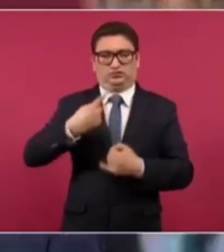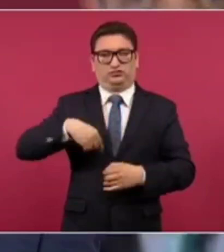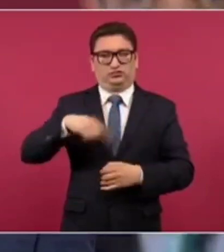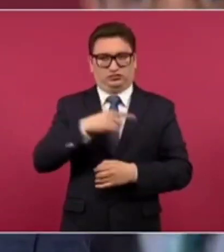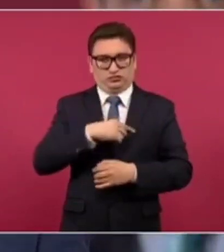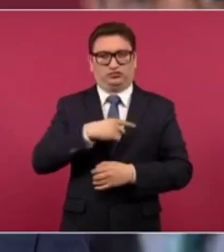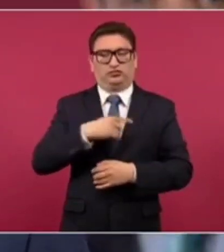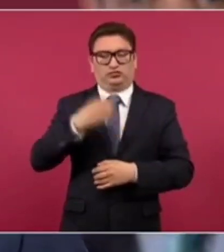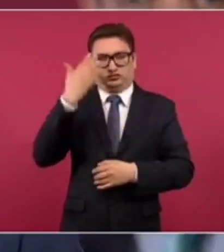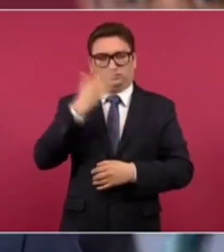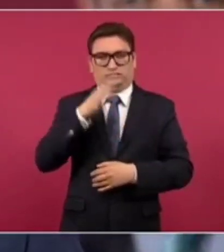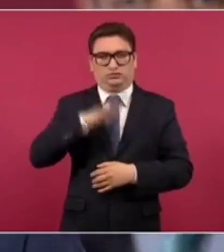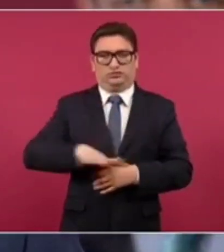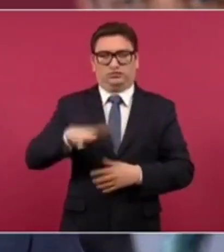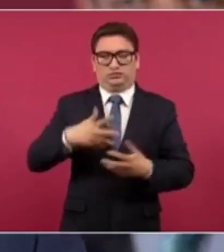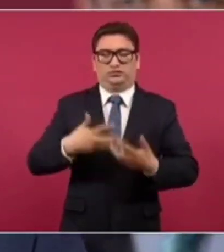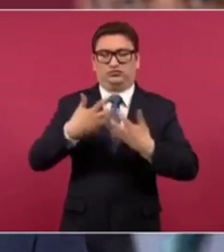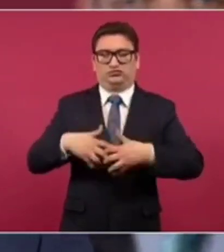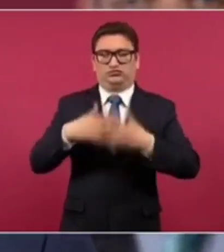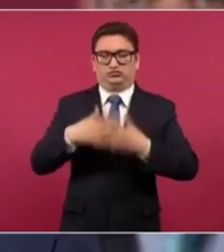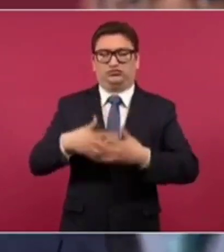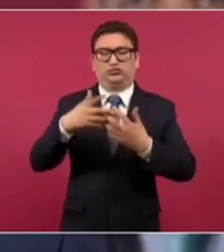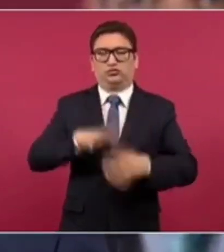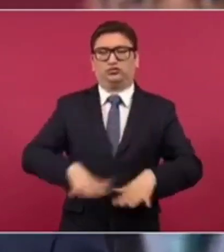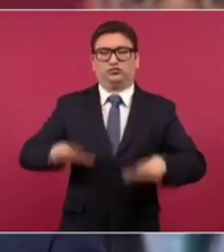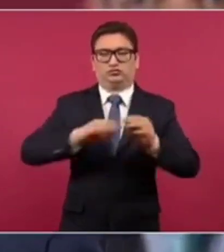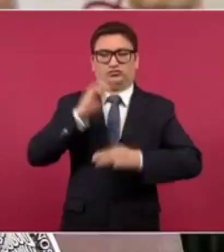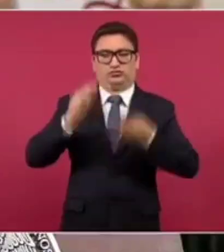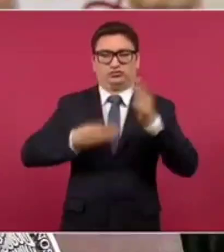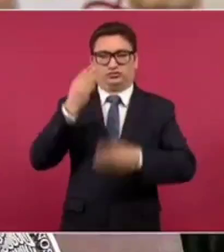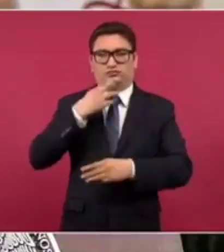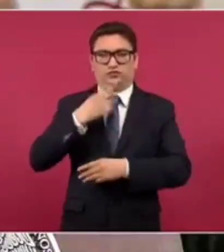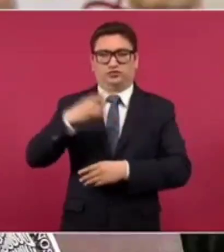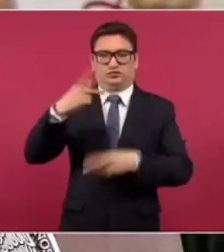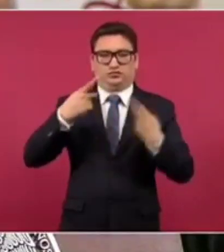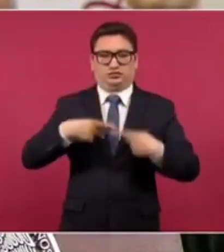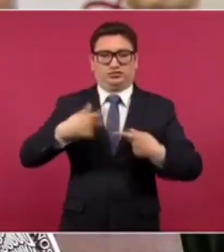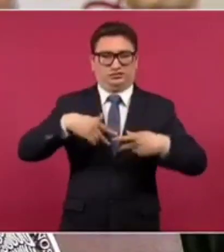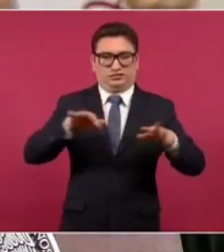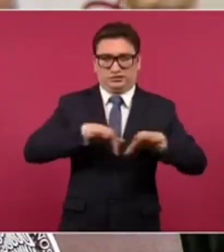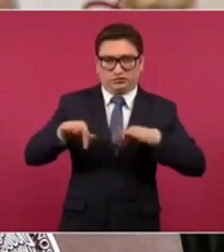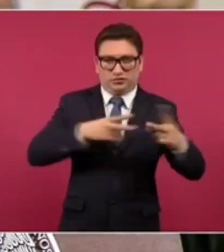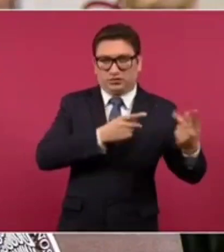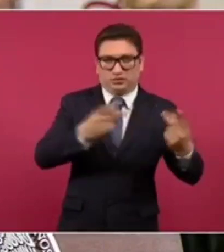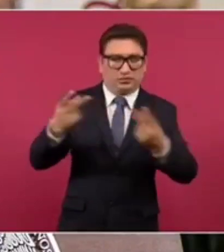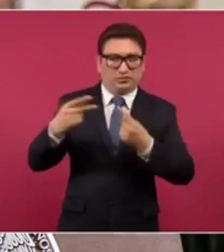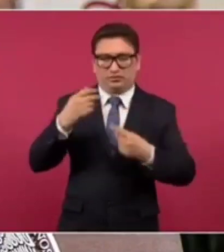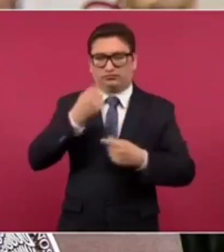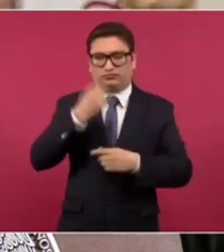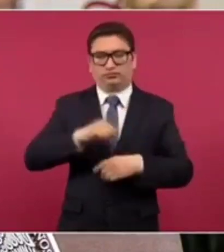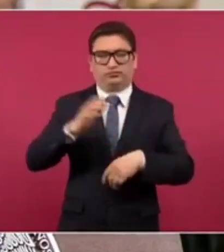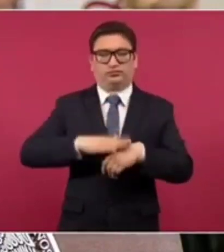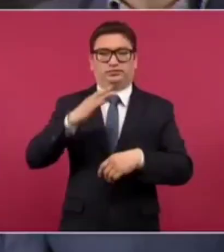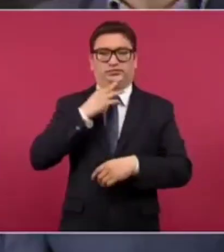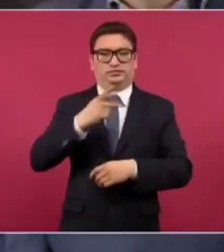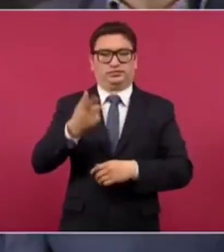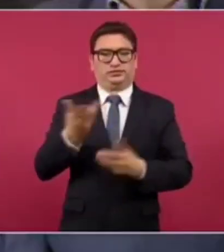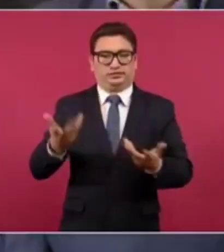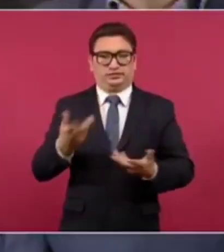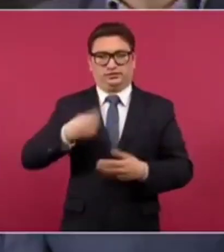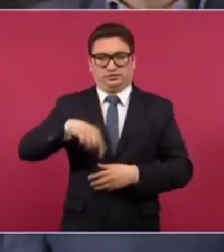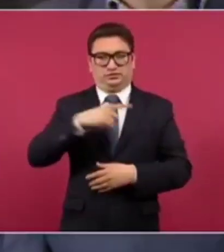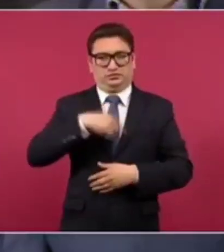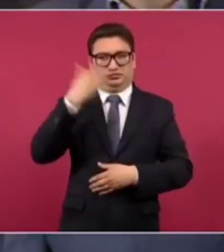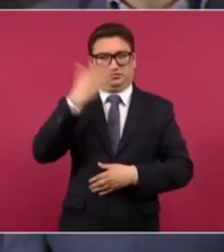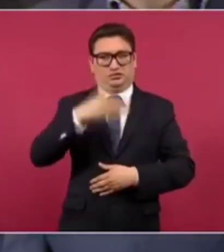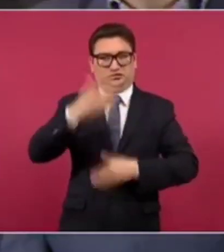tenemos a los mejores productores del mundo, que tenemos la mano de obra más versátil que existe, sabemos que vamos